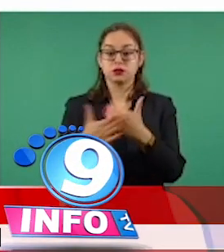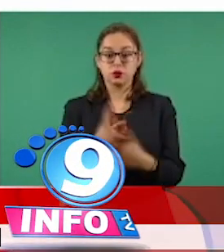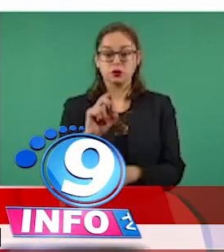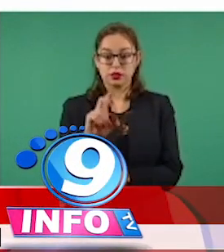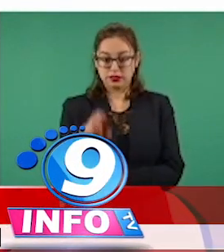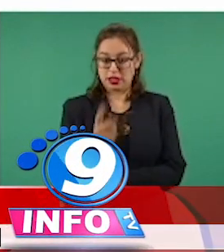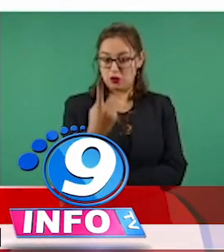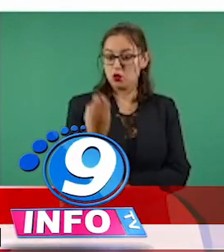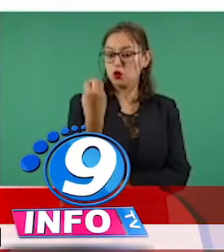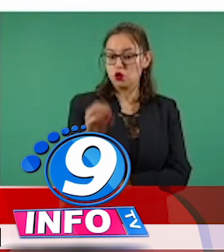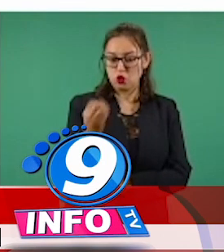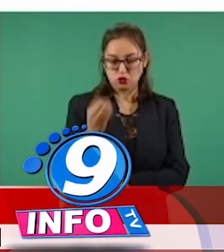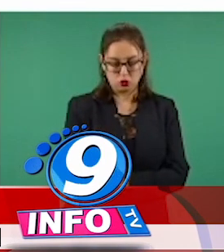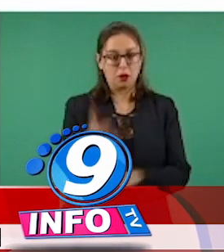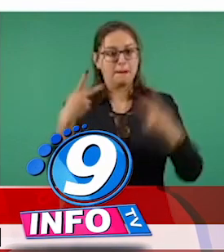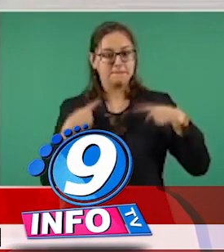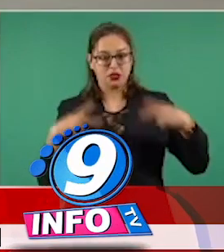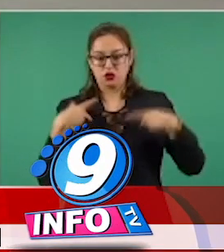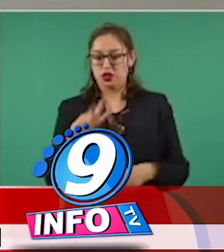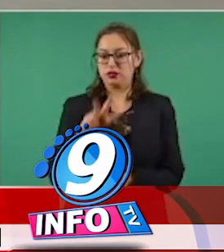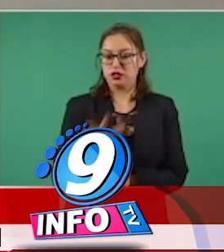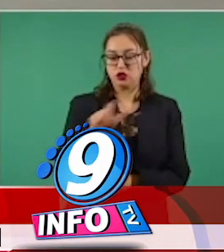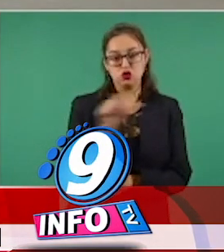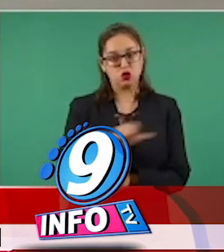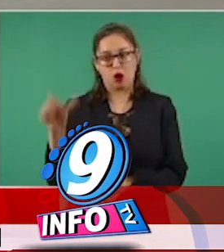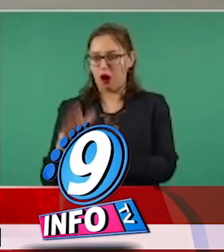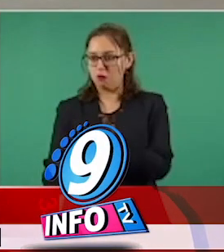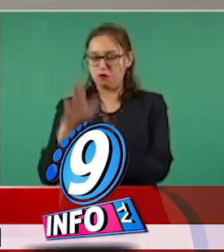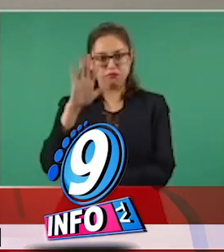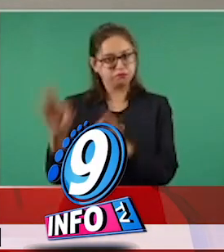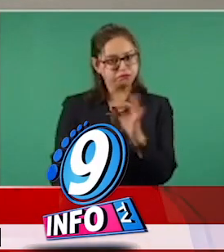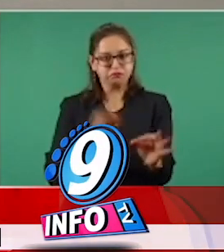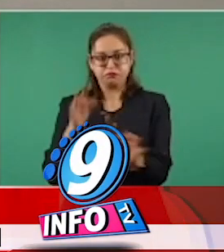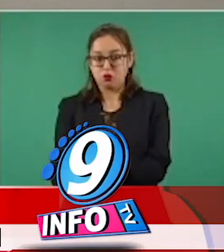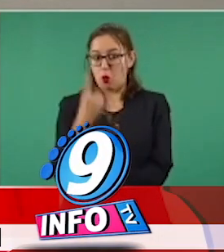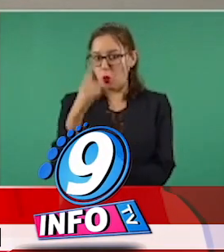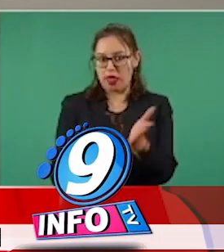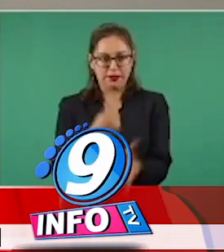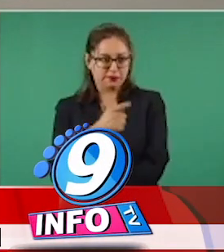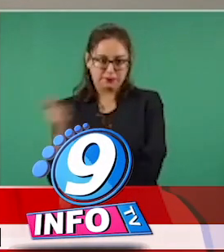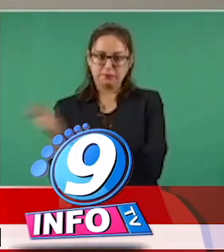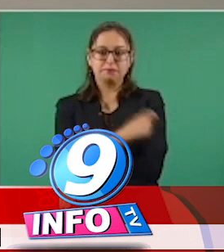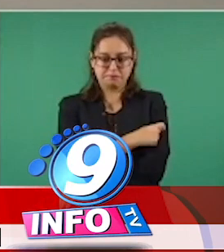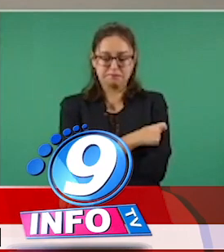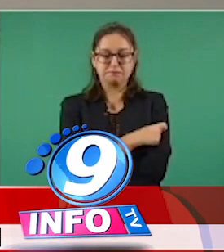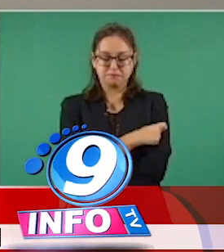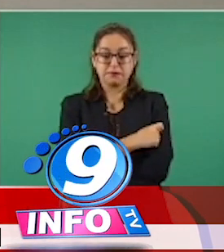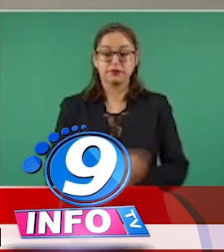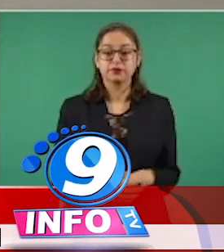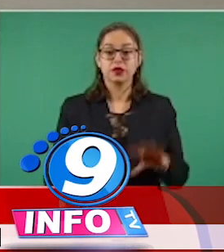terminaremos vacunar a toda la población adulta mexicana con al menos una dosis. Tenemos ya en forma